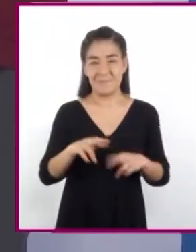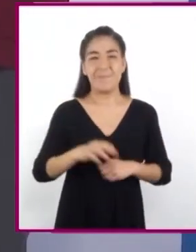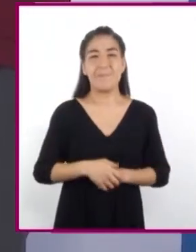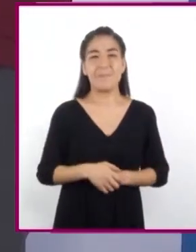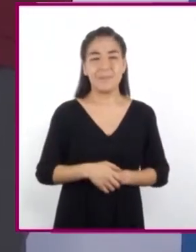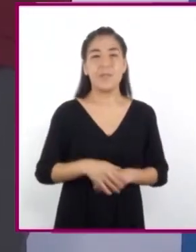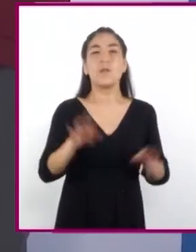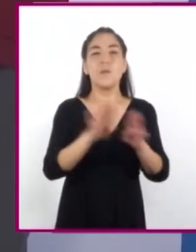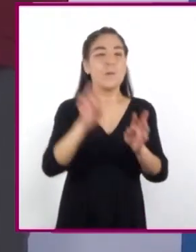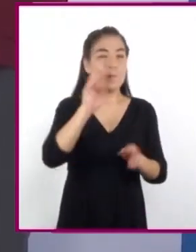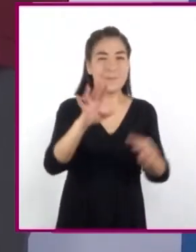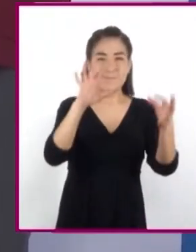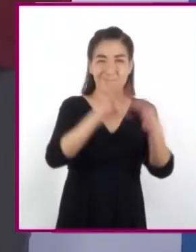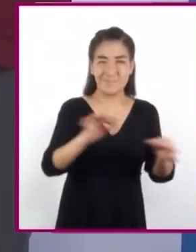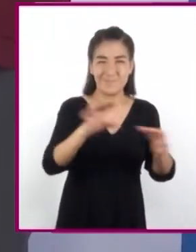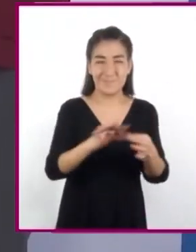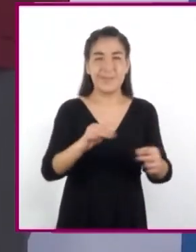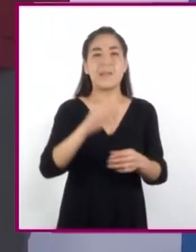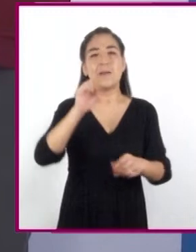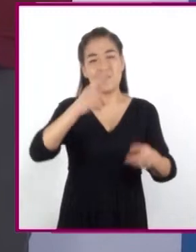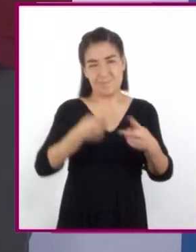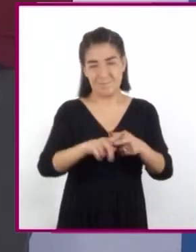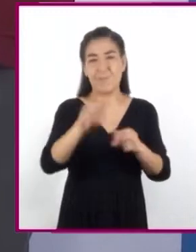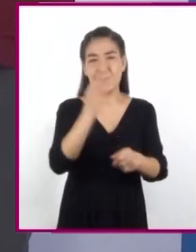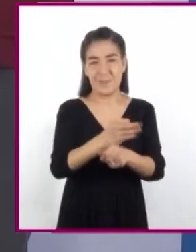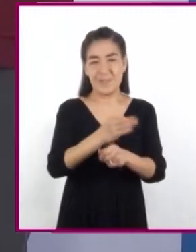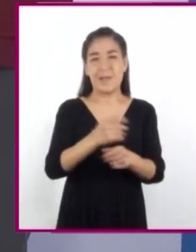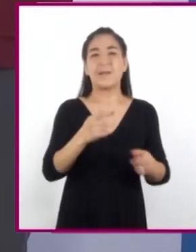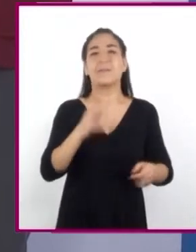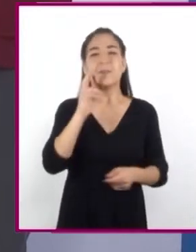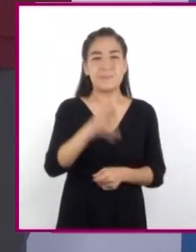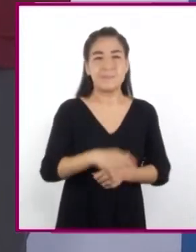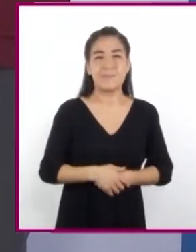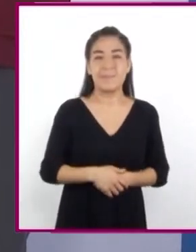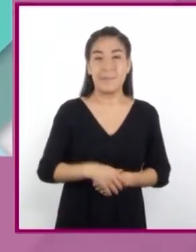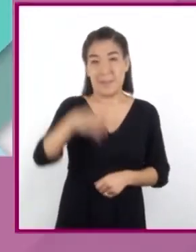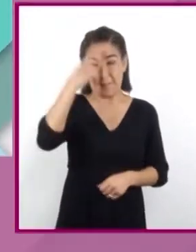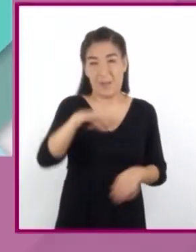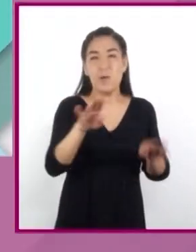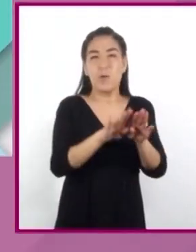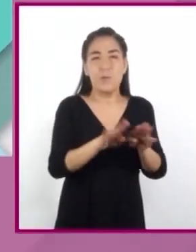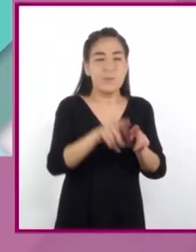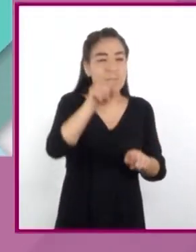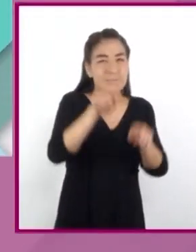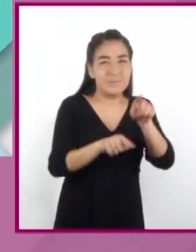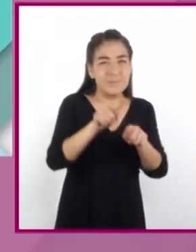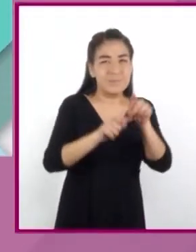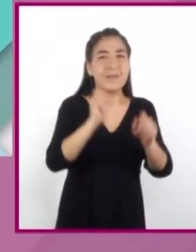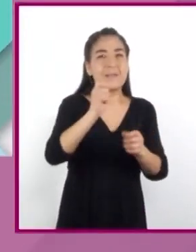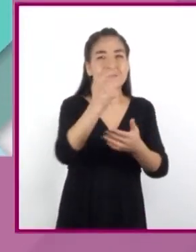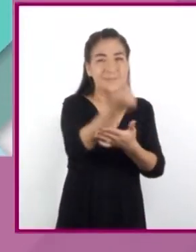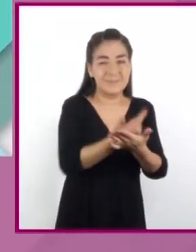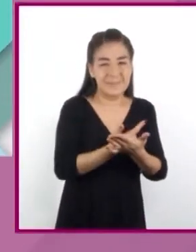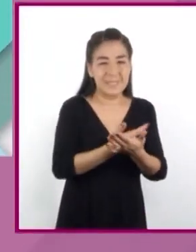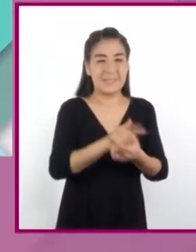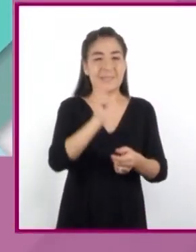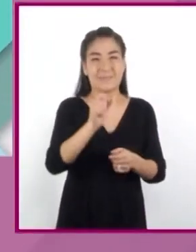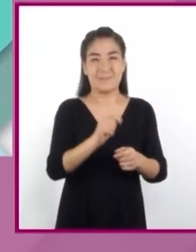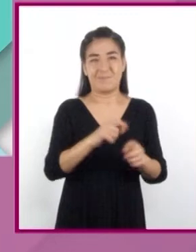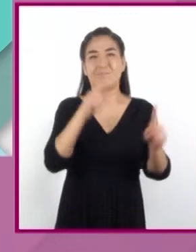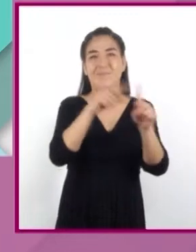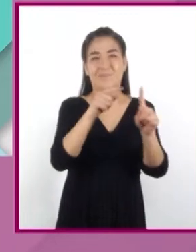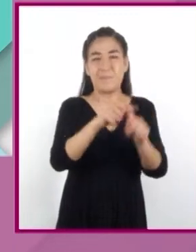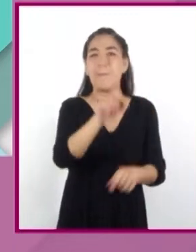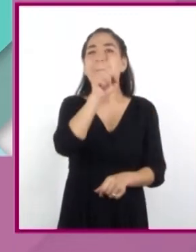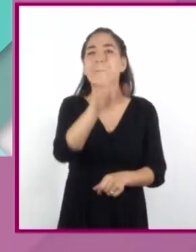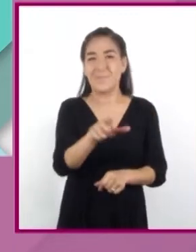Formalicemos lo anterior con la siguiente explicación. En este caso, para calcular la constante de proporcionalidad que sabemos que es un